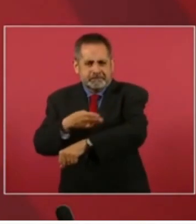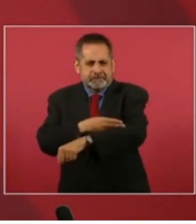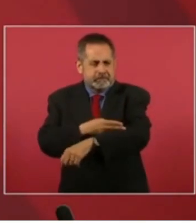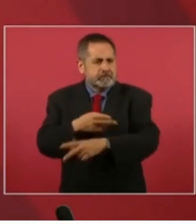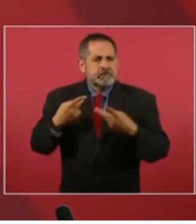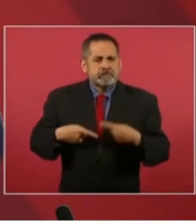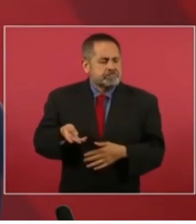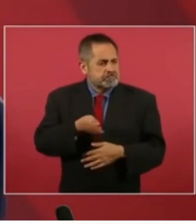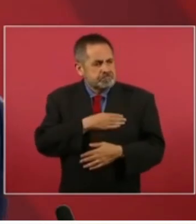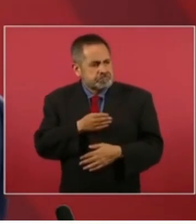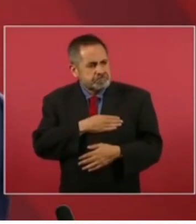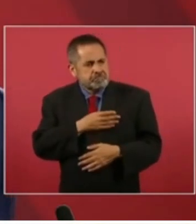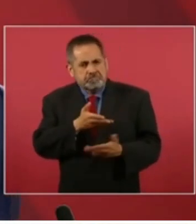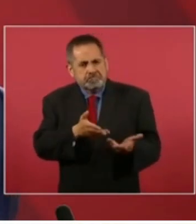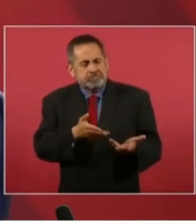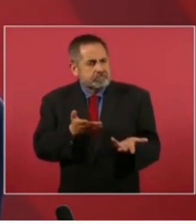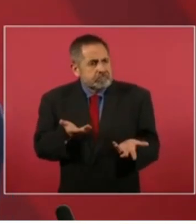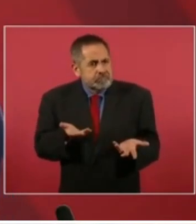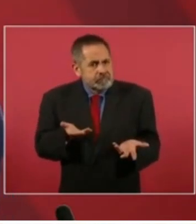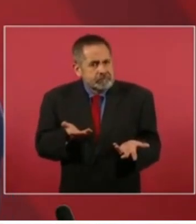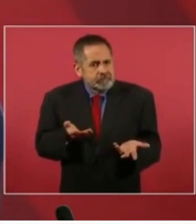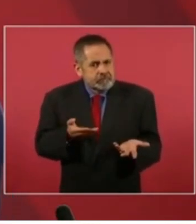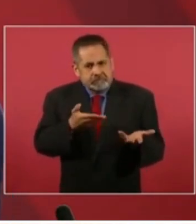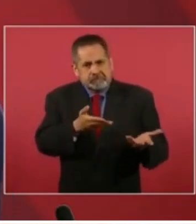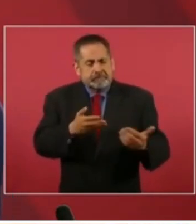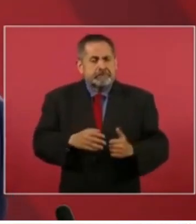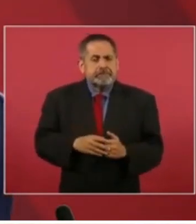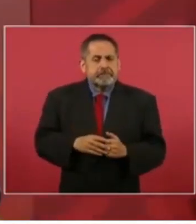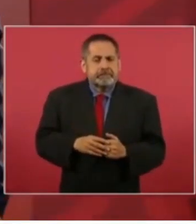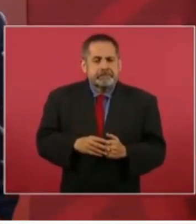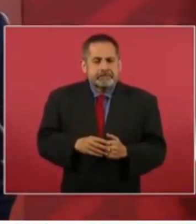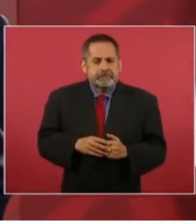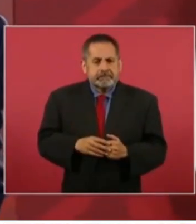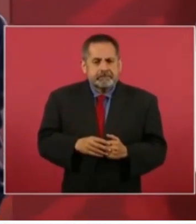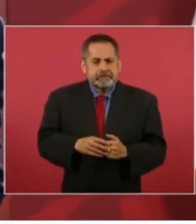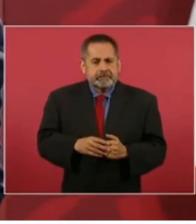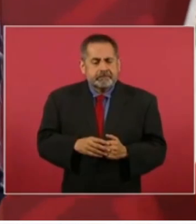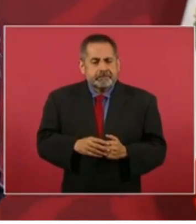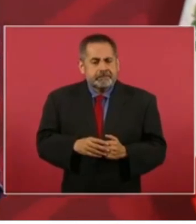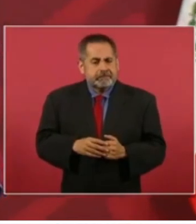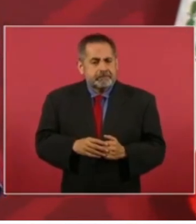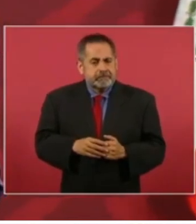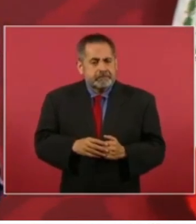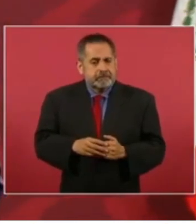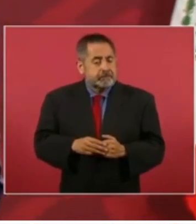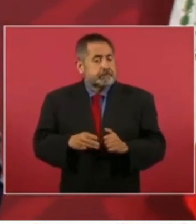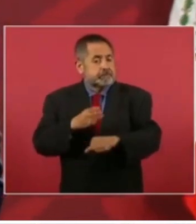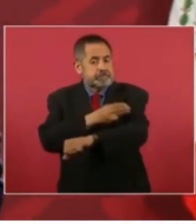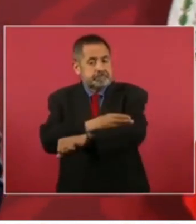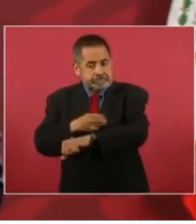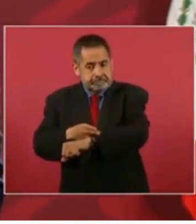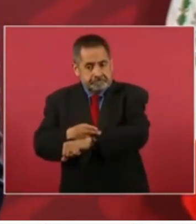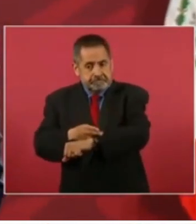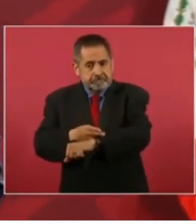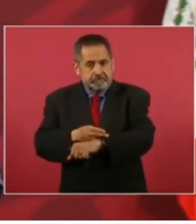un hombre bueno incluso que surge de la